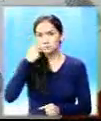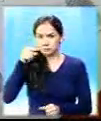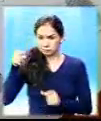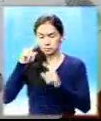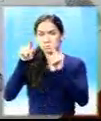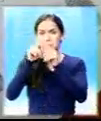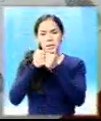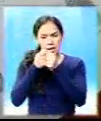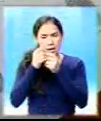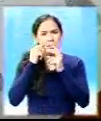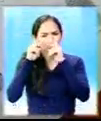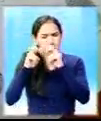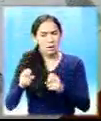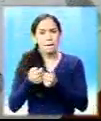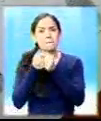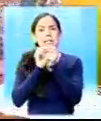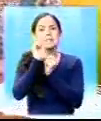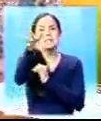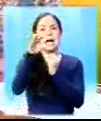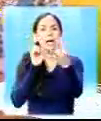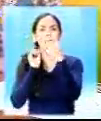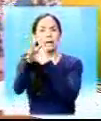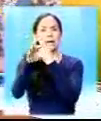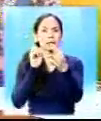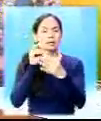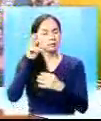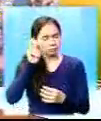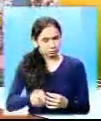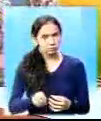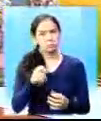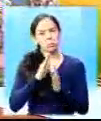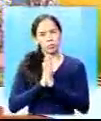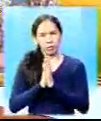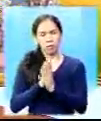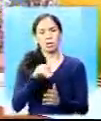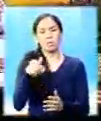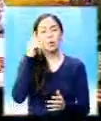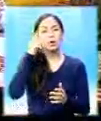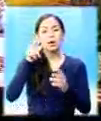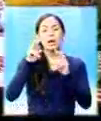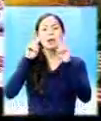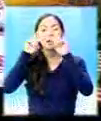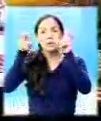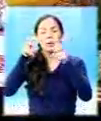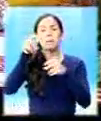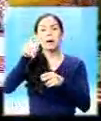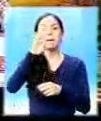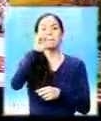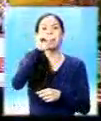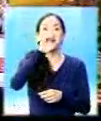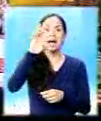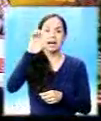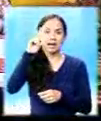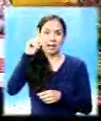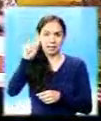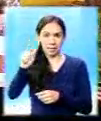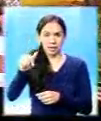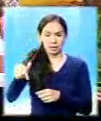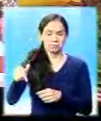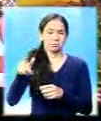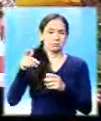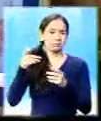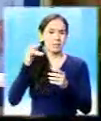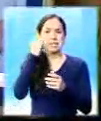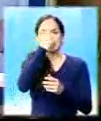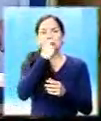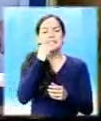esos mensajes de texto y el vínculo entre los capturados con el caso Cicavisa y Roberto Barreda. Por una Guatemala en